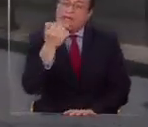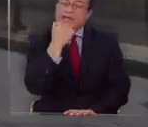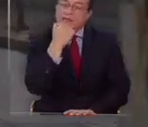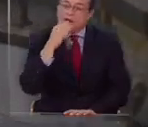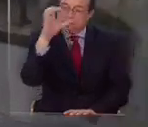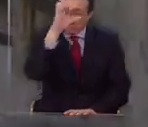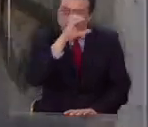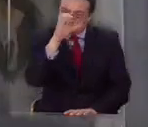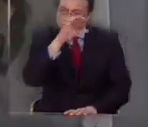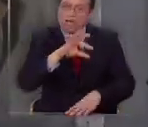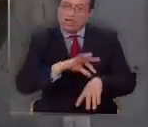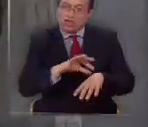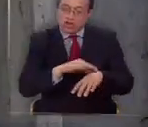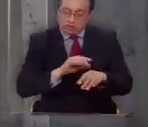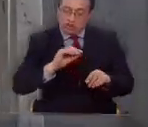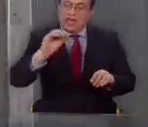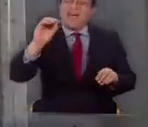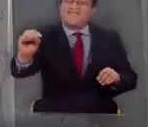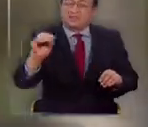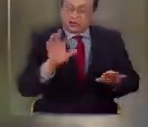equivocado y habían puesto el mío.